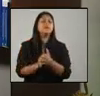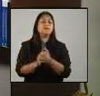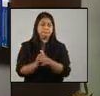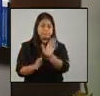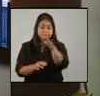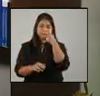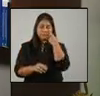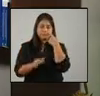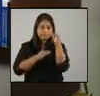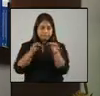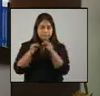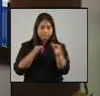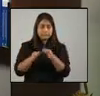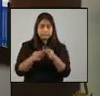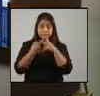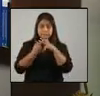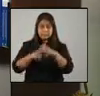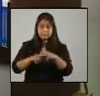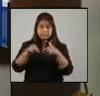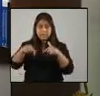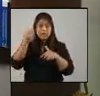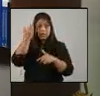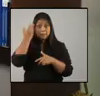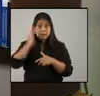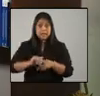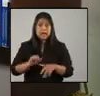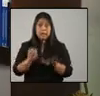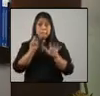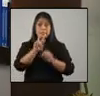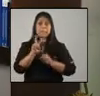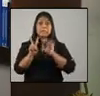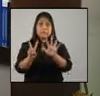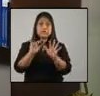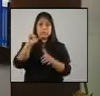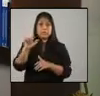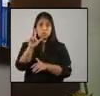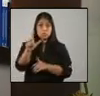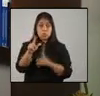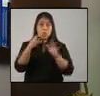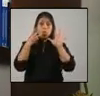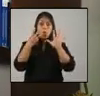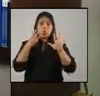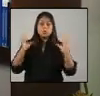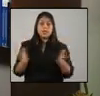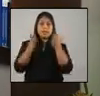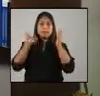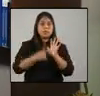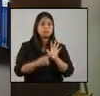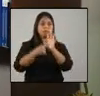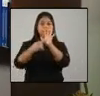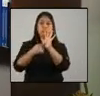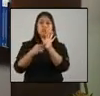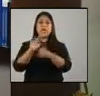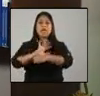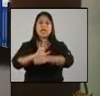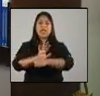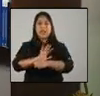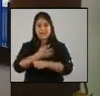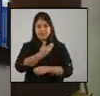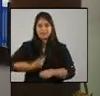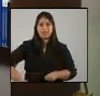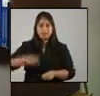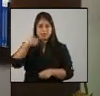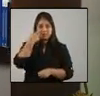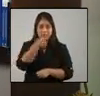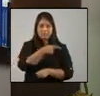de junio, iniciando el día de mañana a las 8 de la mañana, se va a presentar a través del canal de gobierno, a detalle el sistema